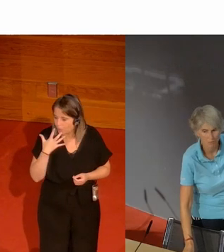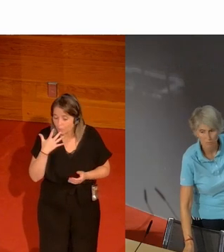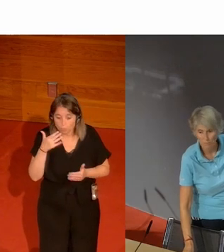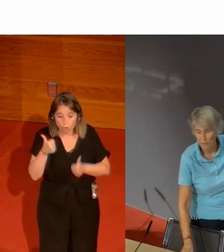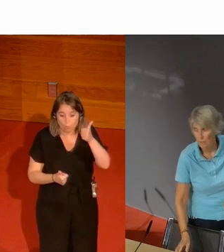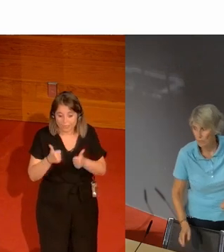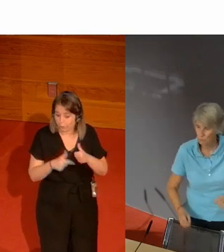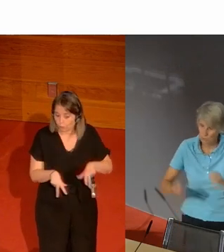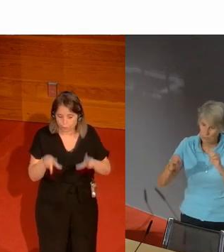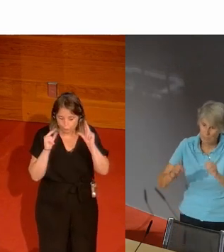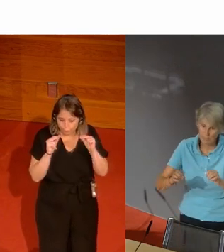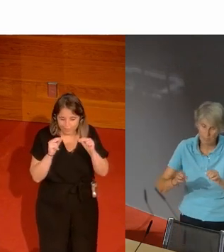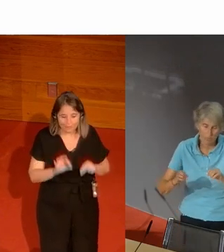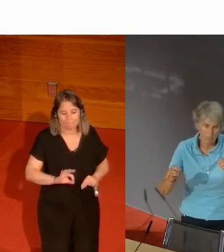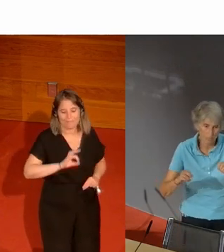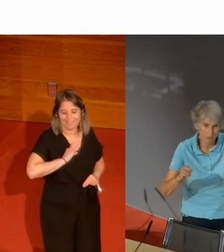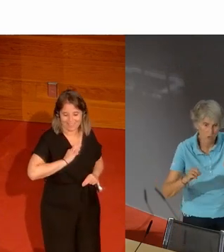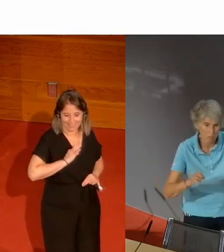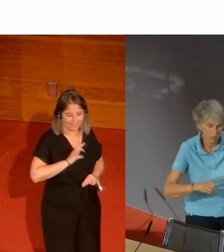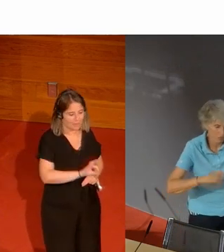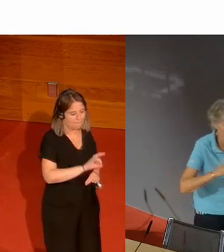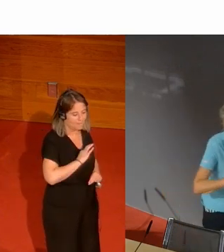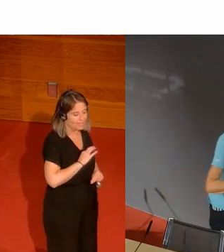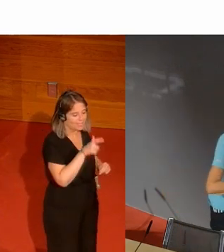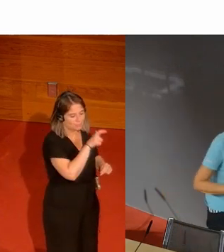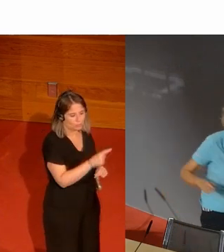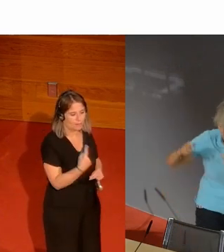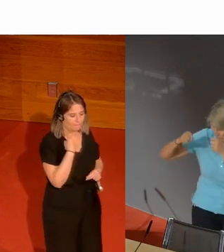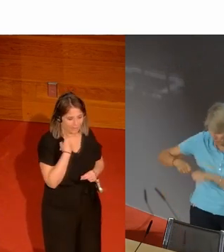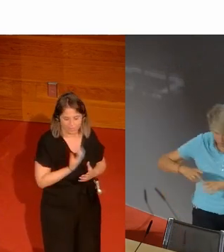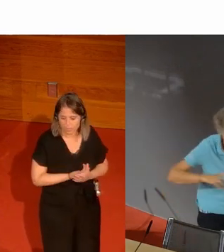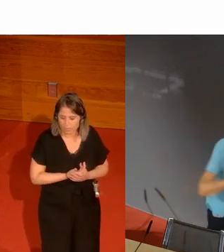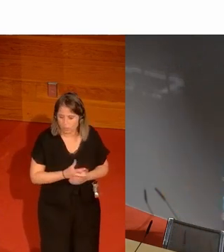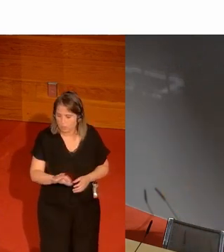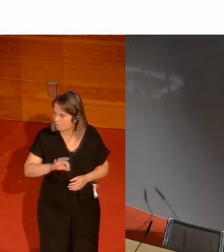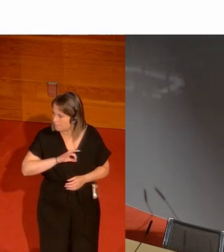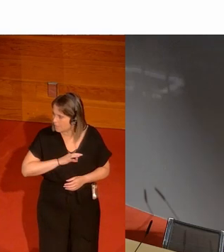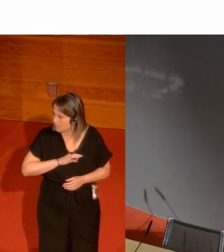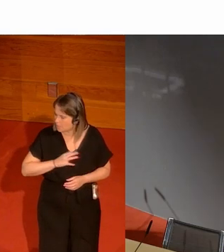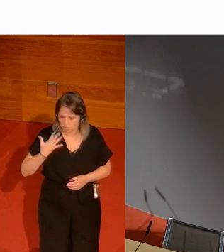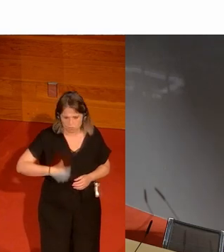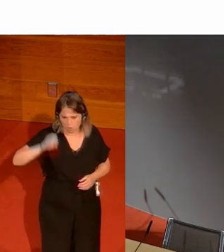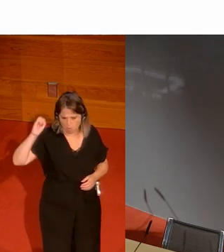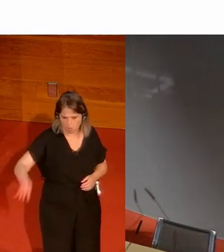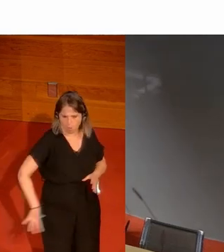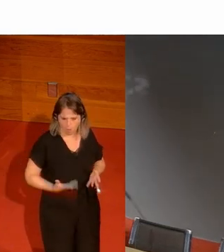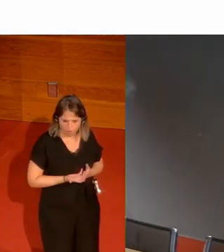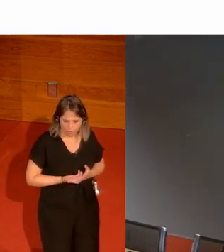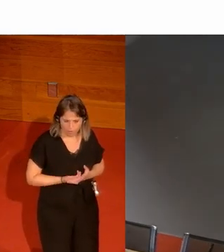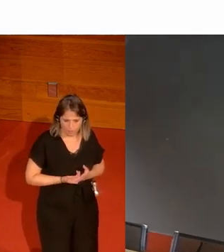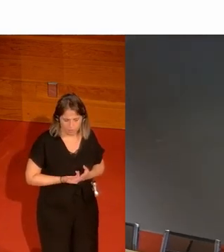una competición les ponen la medalla a los que han perdido y son los que le acaban de poner la medalla y a la cindri ya se lo quita